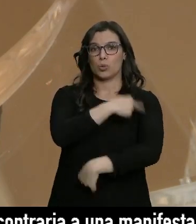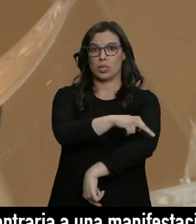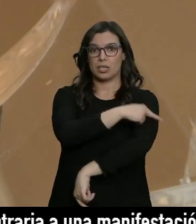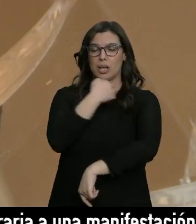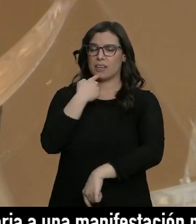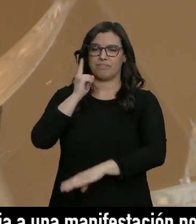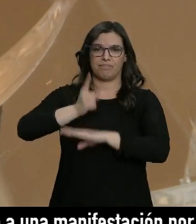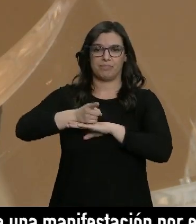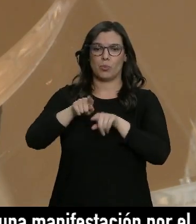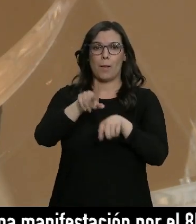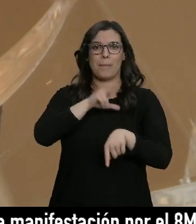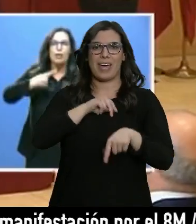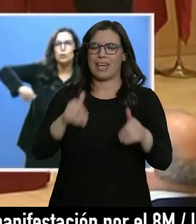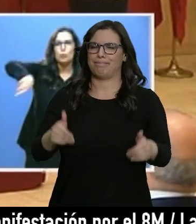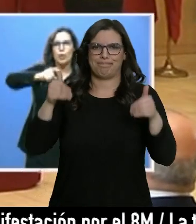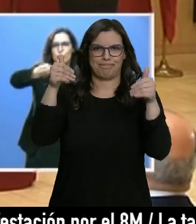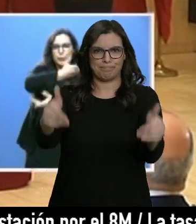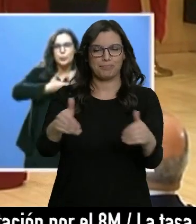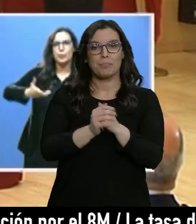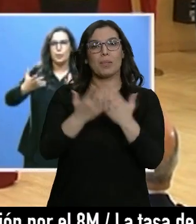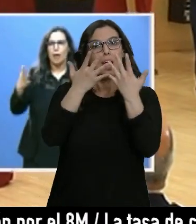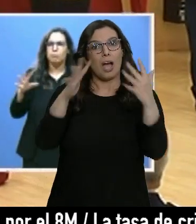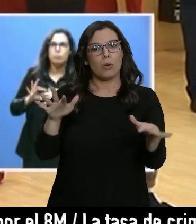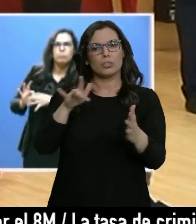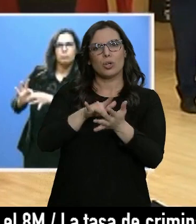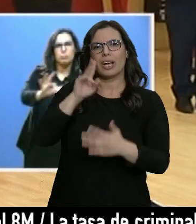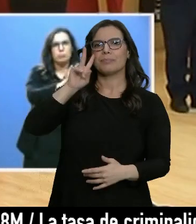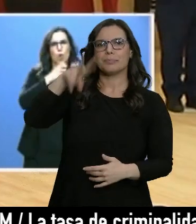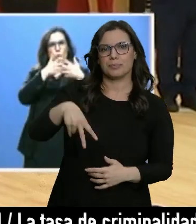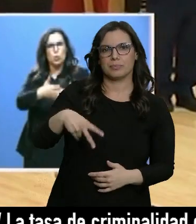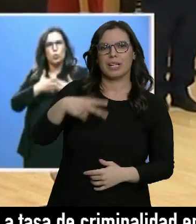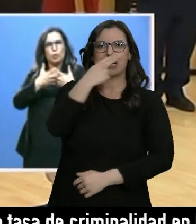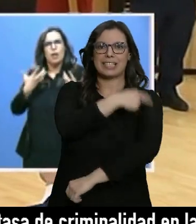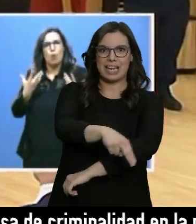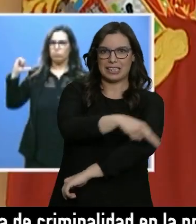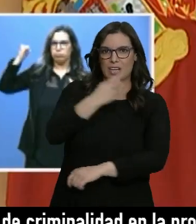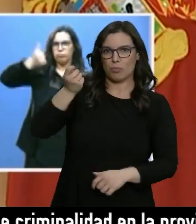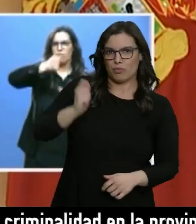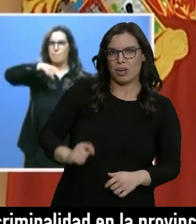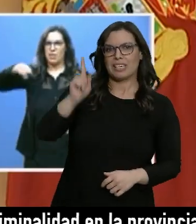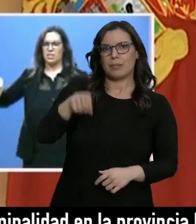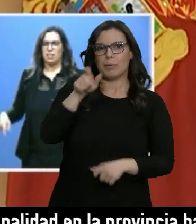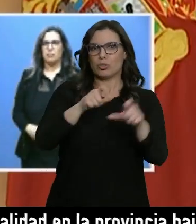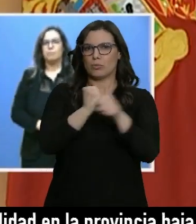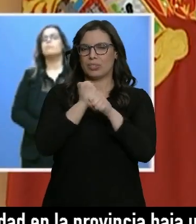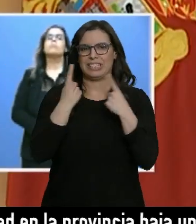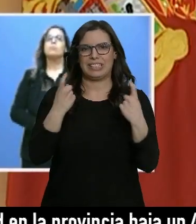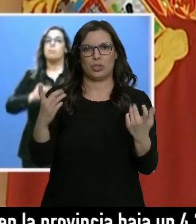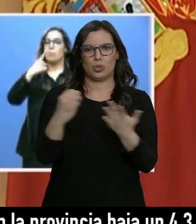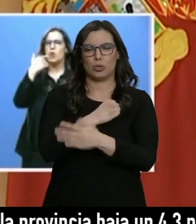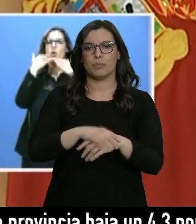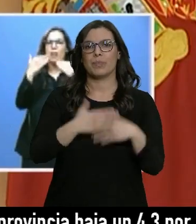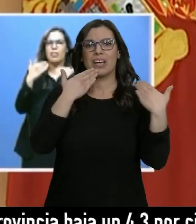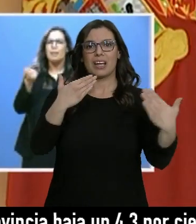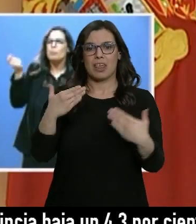obligado a aplazar la entrega de la medalla de las Cortes. Aún así ha habido un reconocimiento a los sanitarios y a todo el personal esencial. Gracias en primer